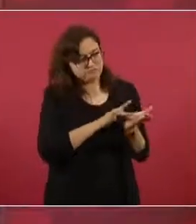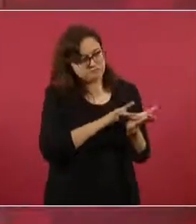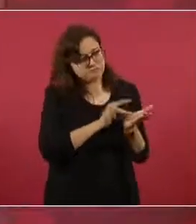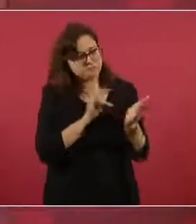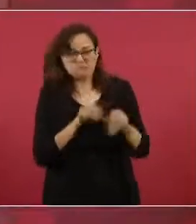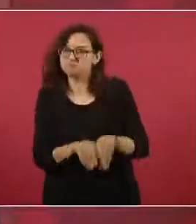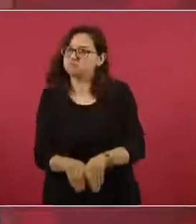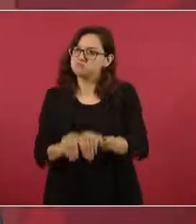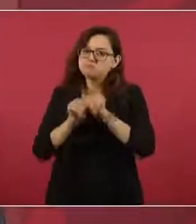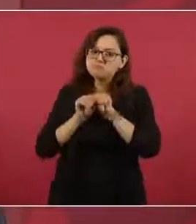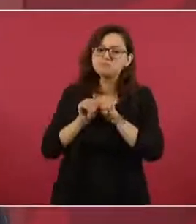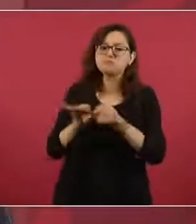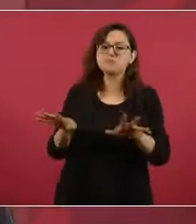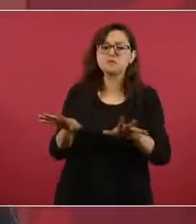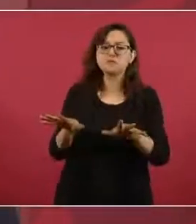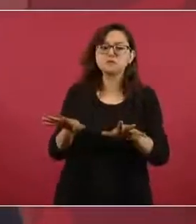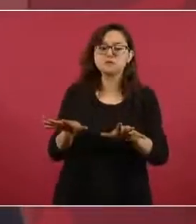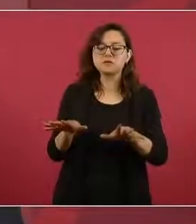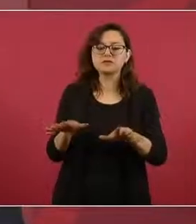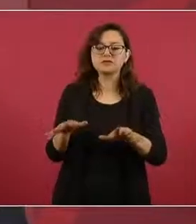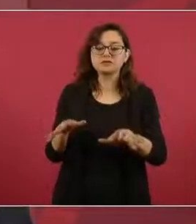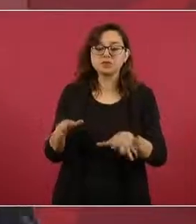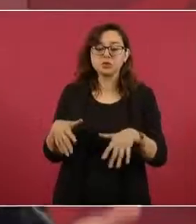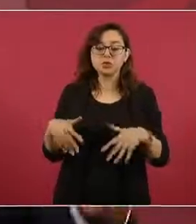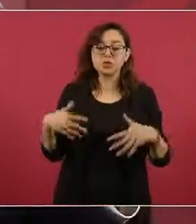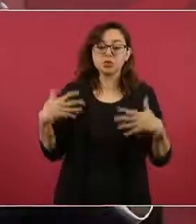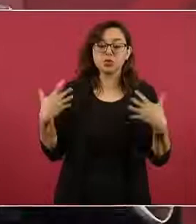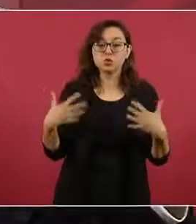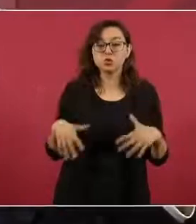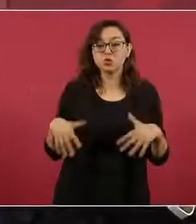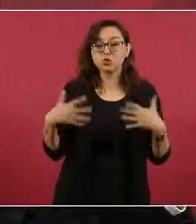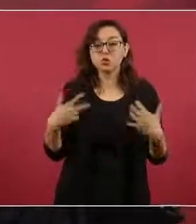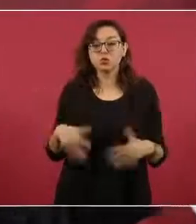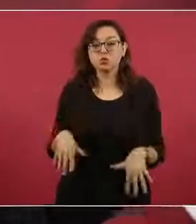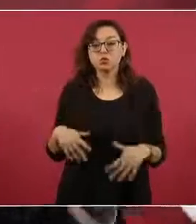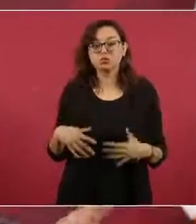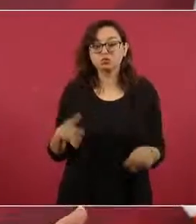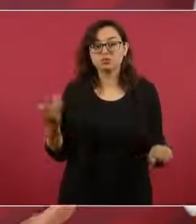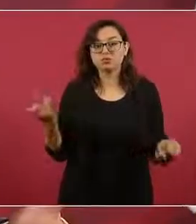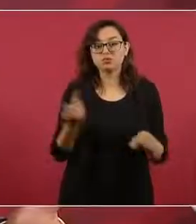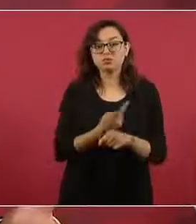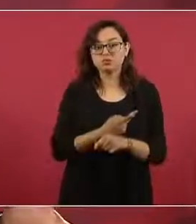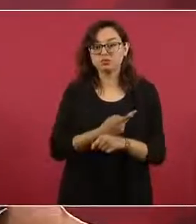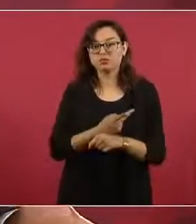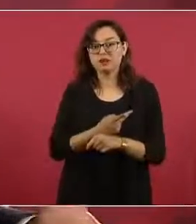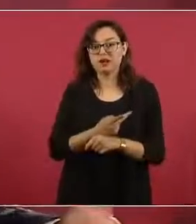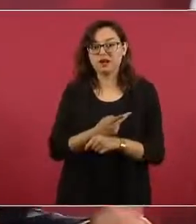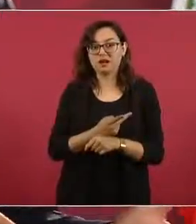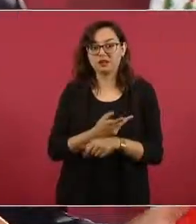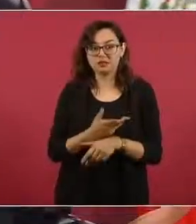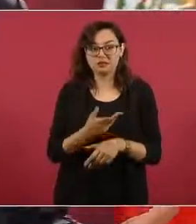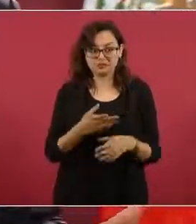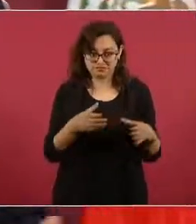investigación que ellos hacen y se castiga